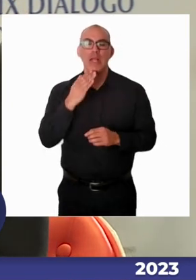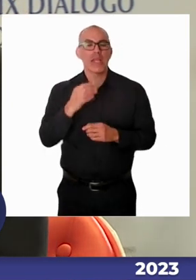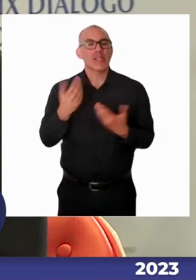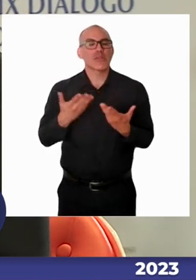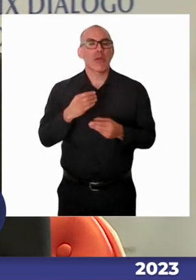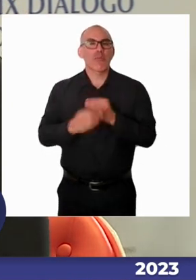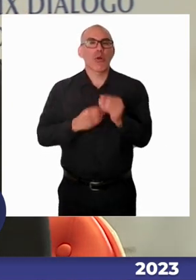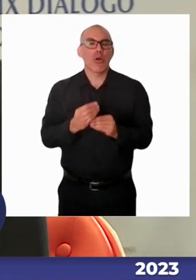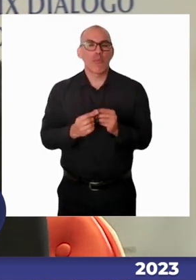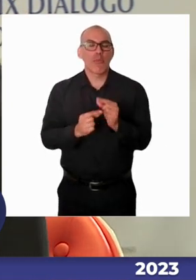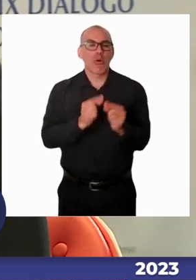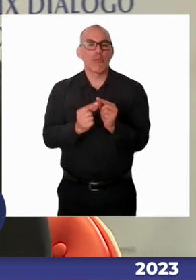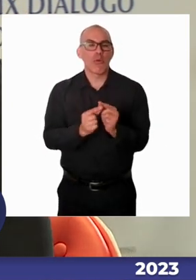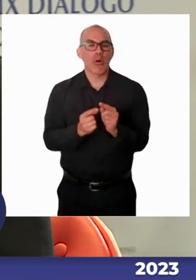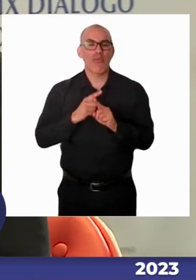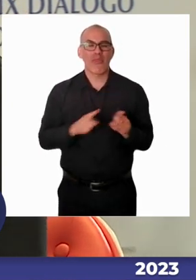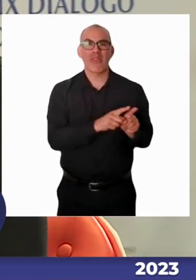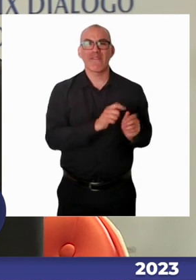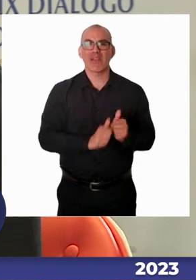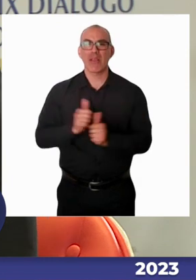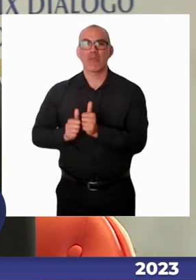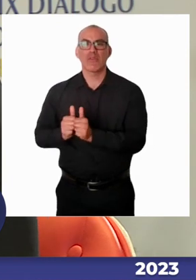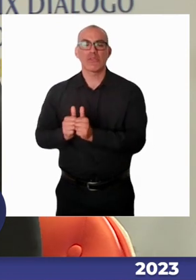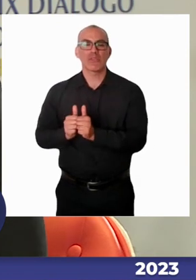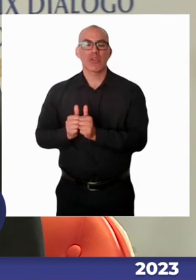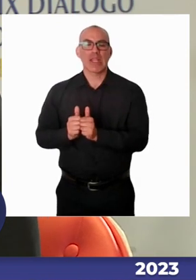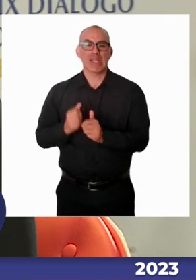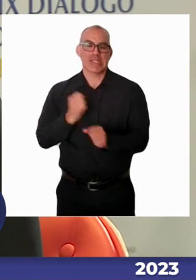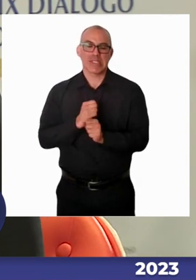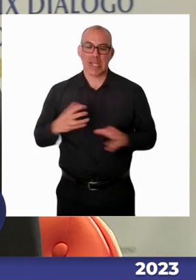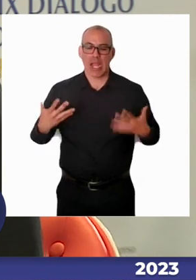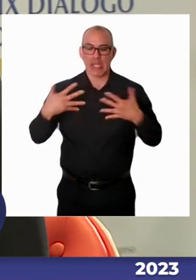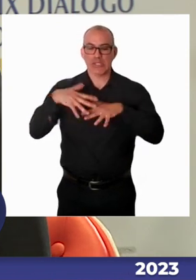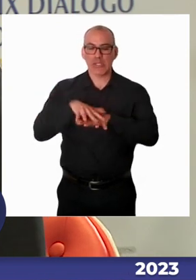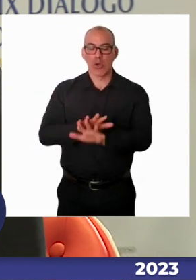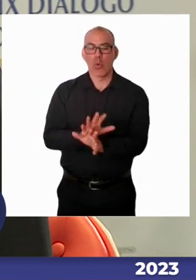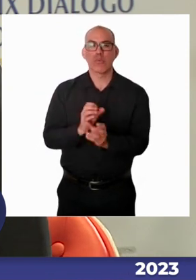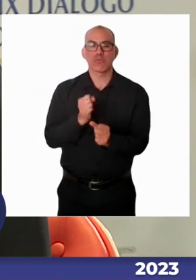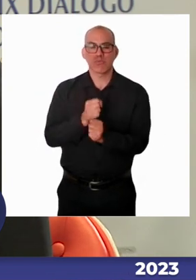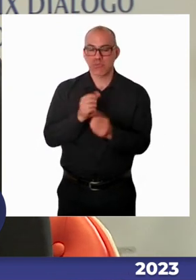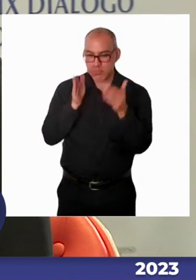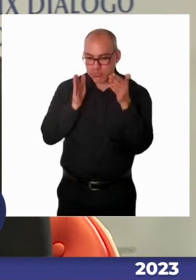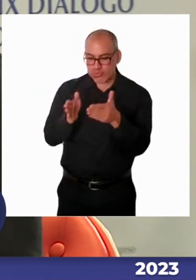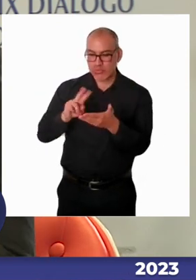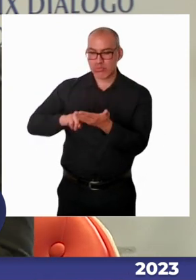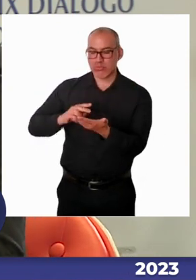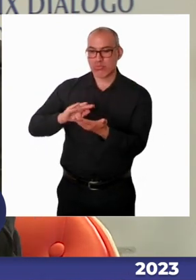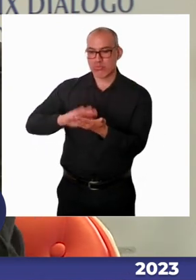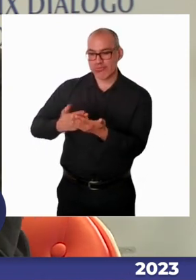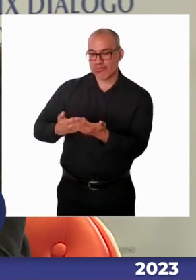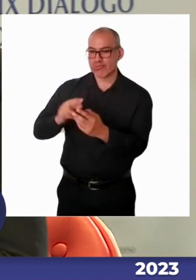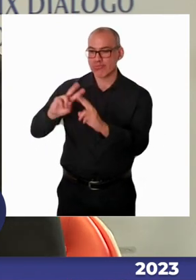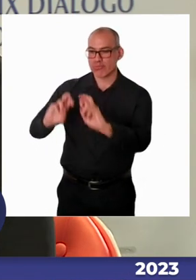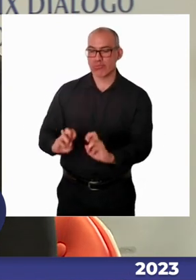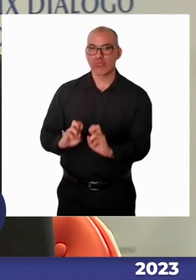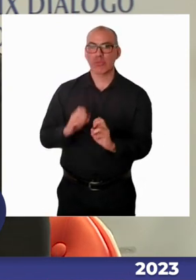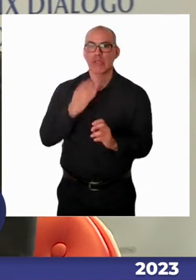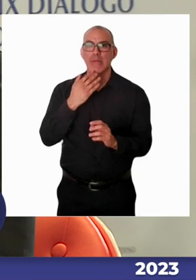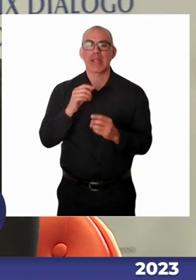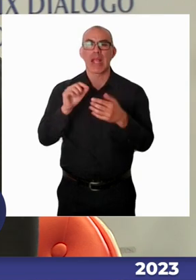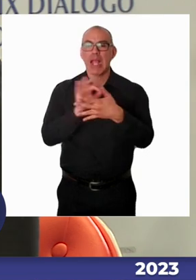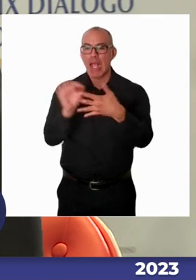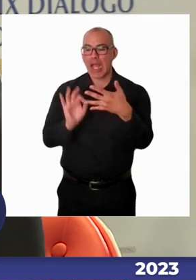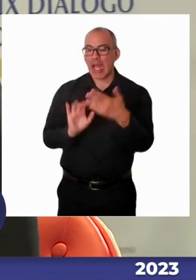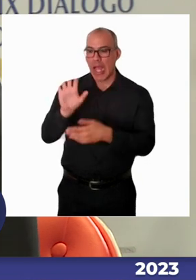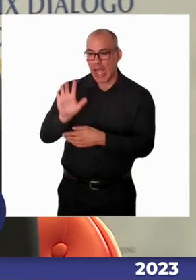apoyos y aquellos recursos que se requieren para hacer una mejor atención que es pertinente para esa persona